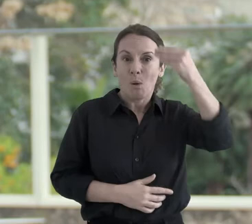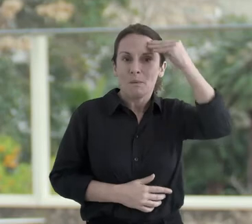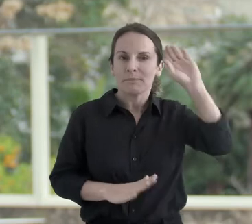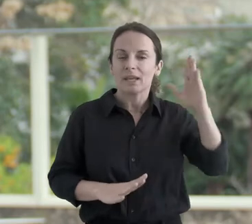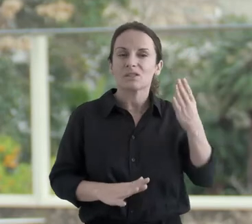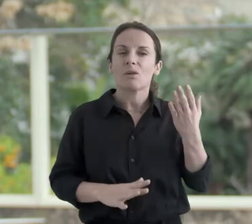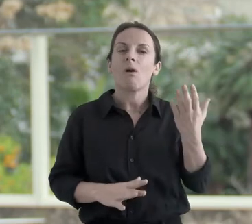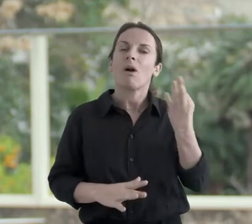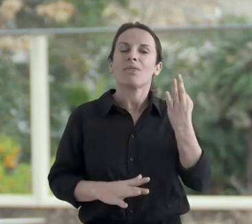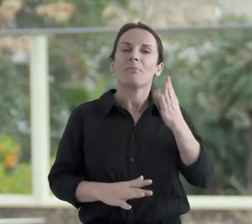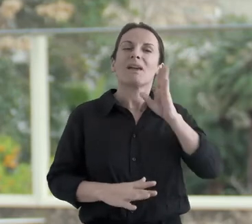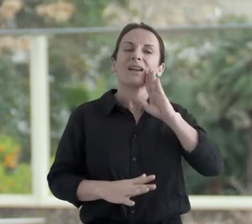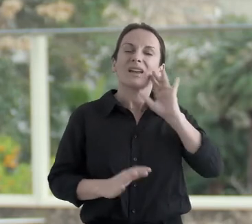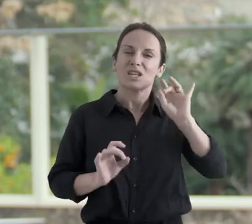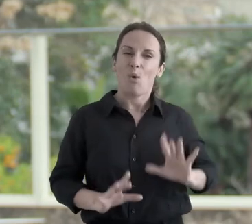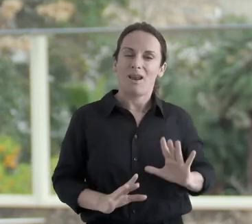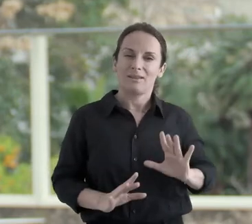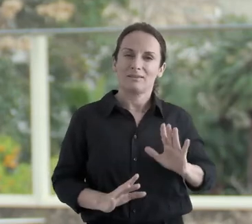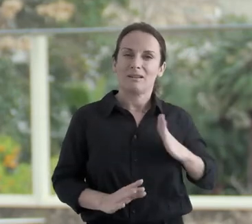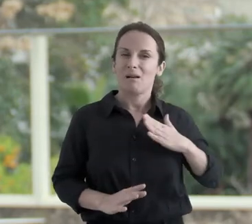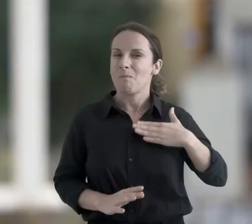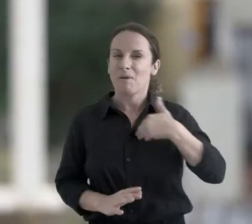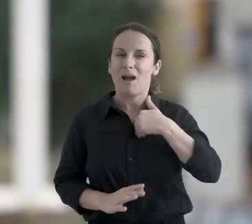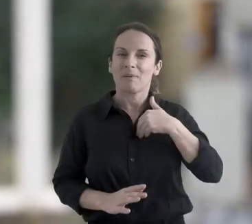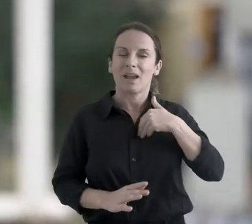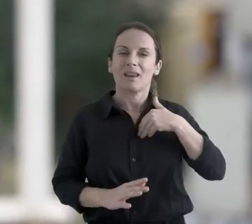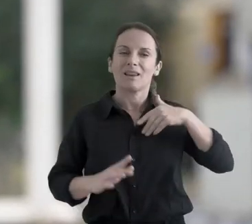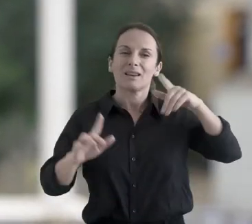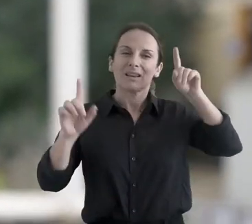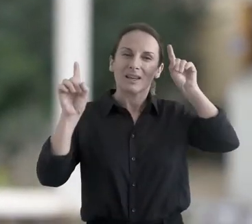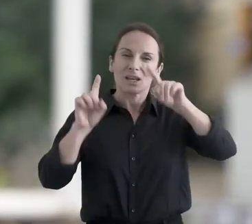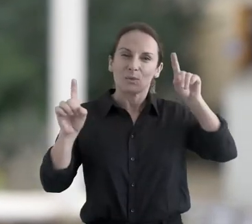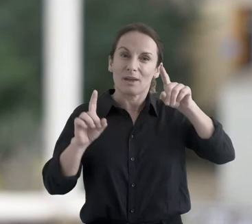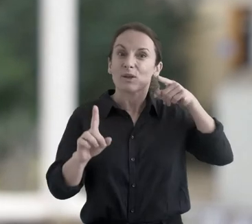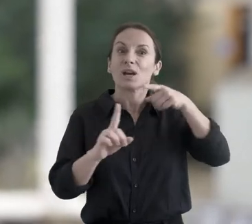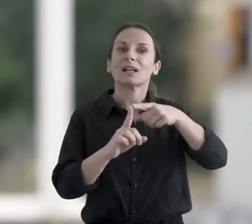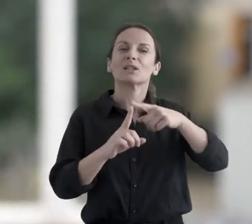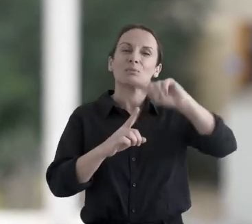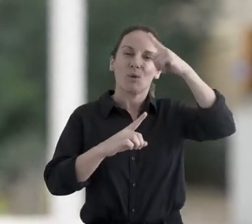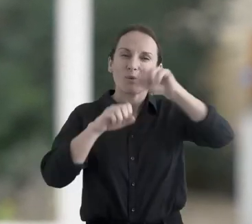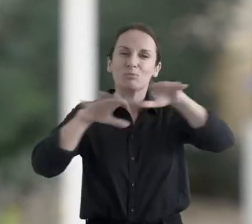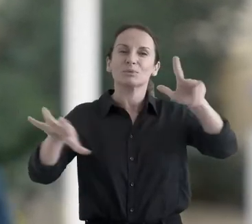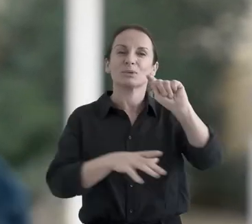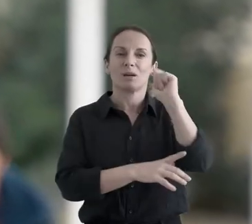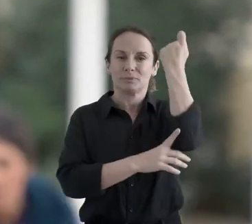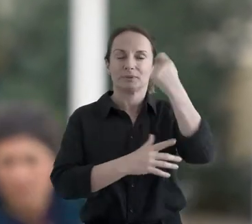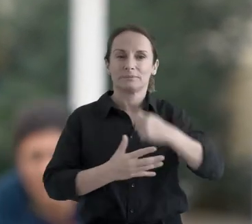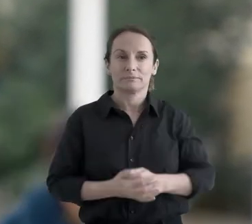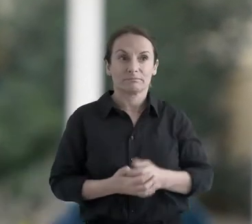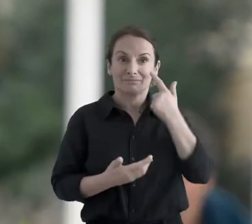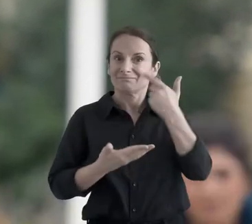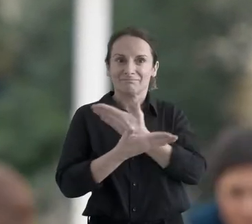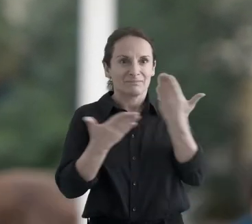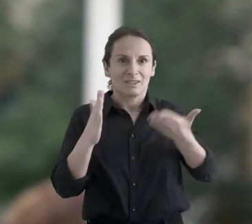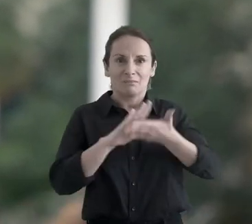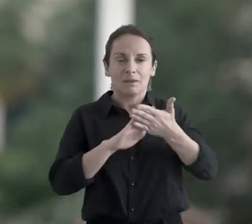lugar porque creo que lo importante de lo educativo, de la cultura en lo educativo, es cada vez más